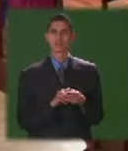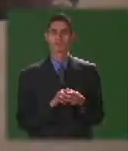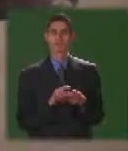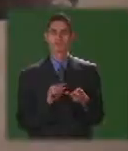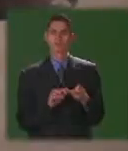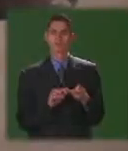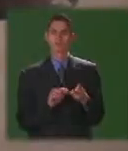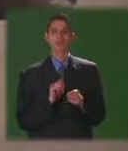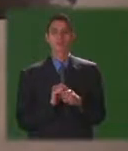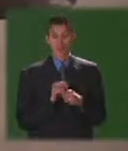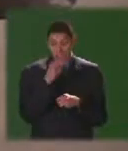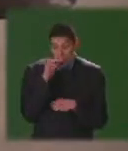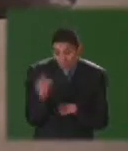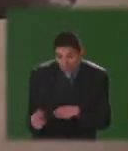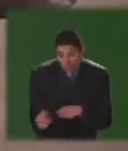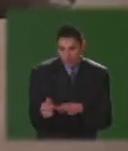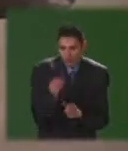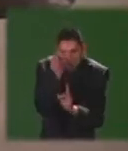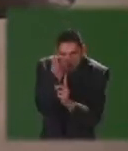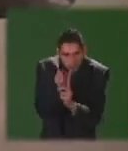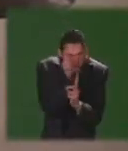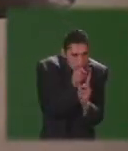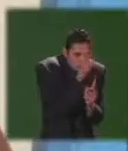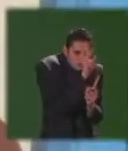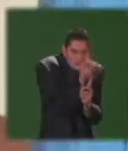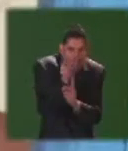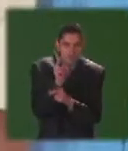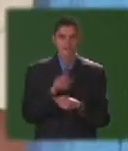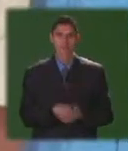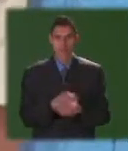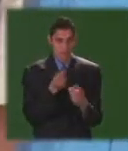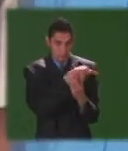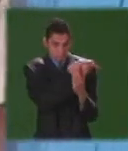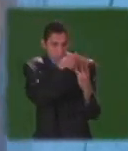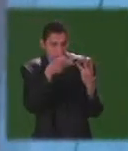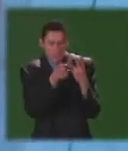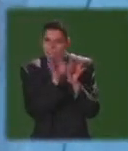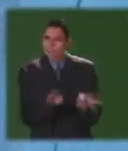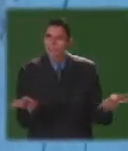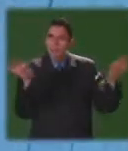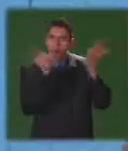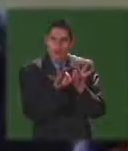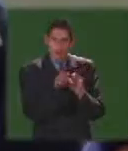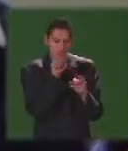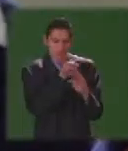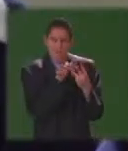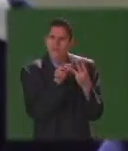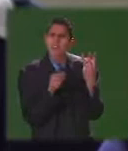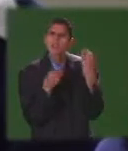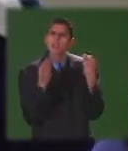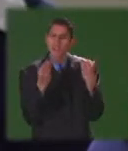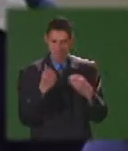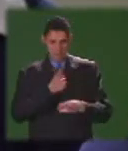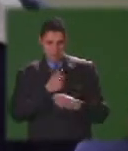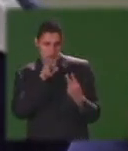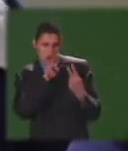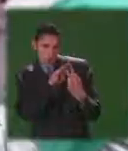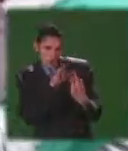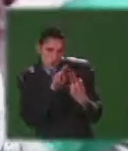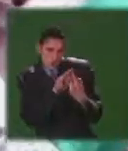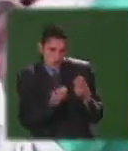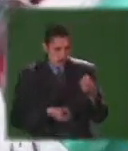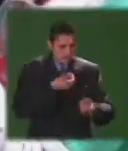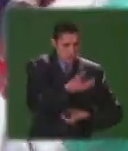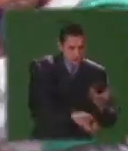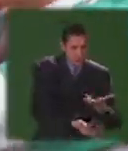el recreo el niño en su individualidad son los principales espacios para